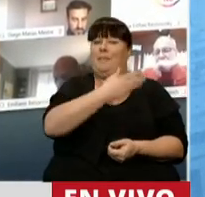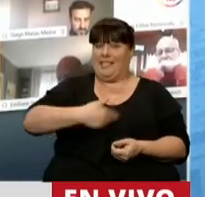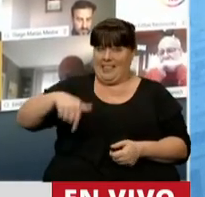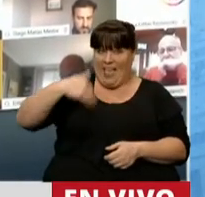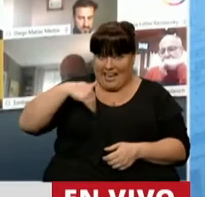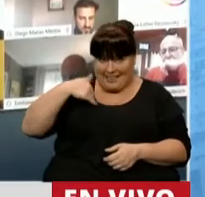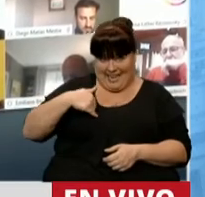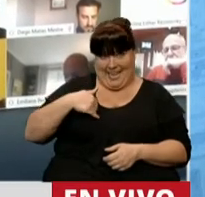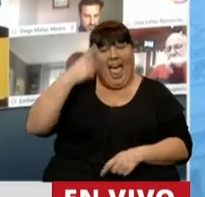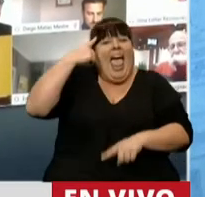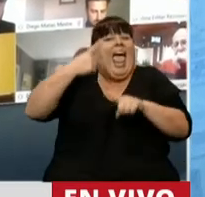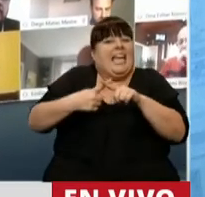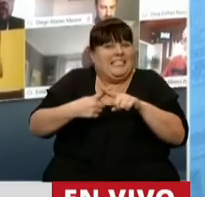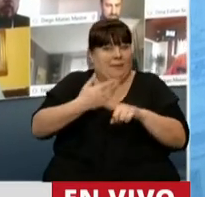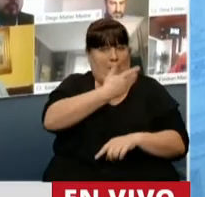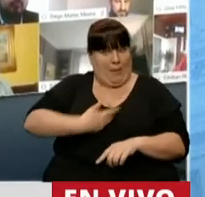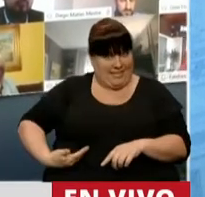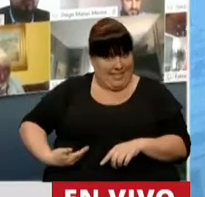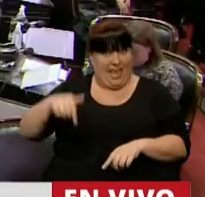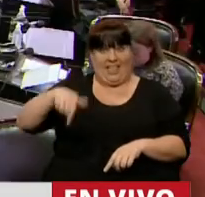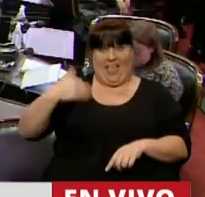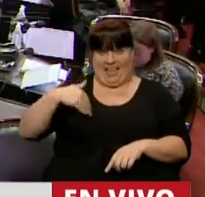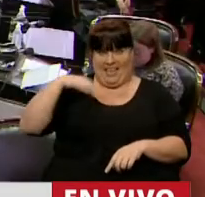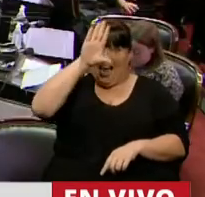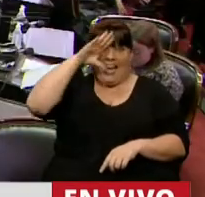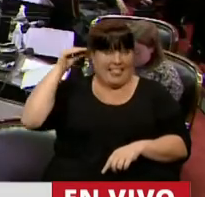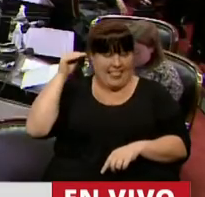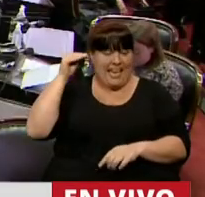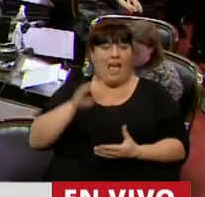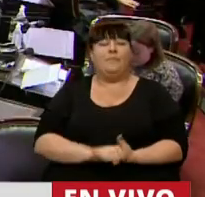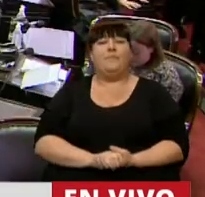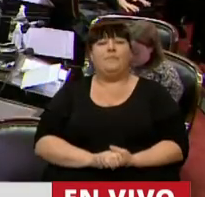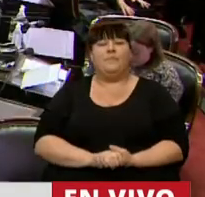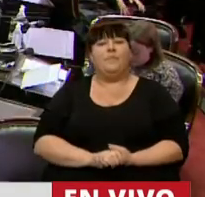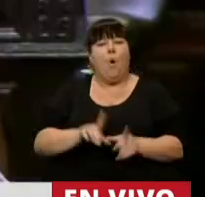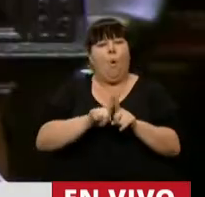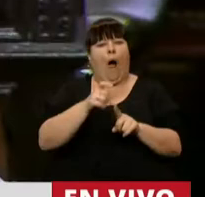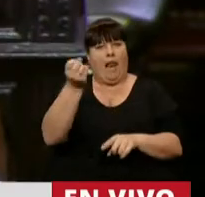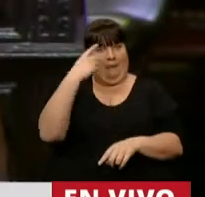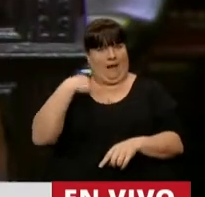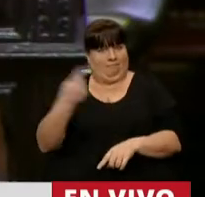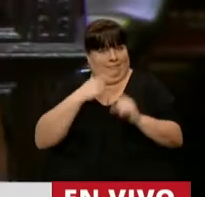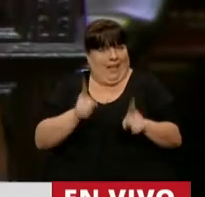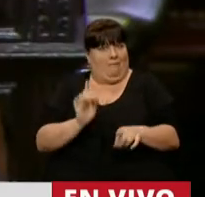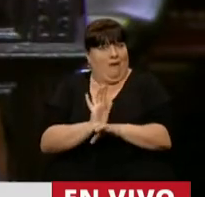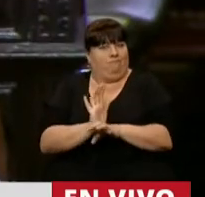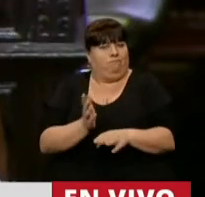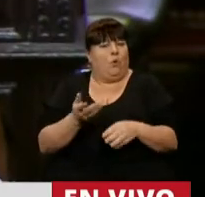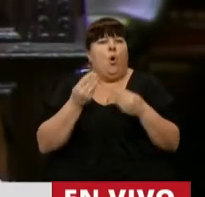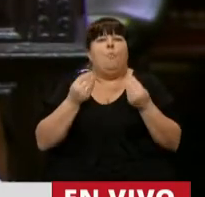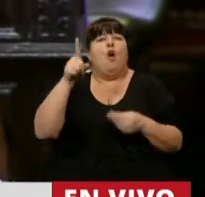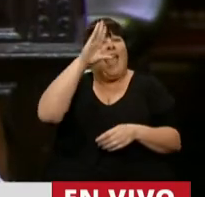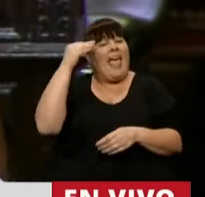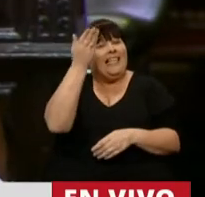la República, a la ex-presidenta de la República, Cristina Fernández de Kirchner, nos agravia a todos, porque